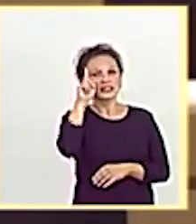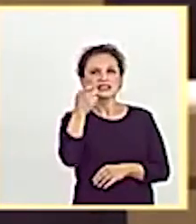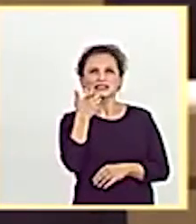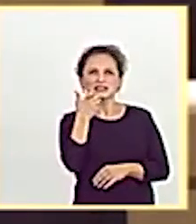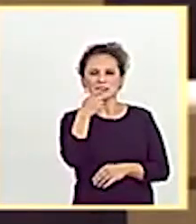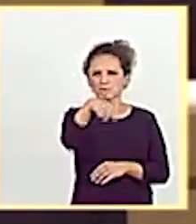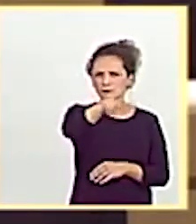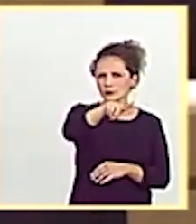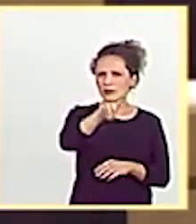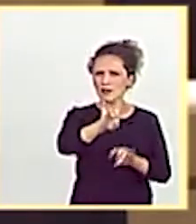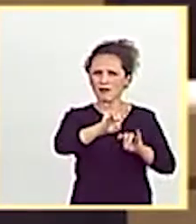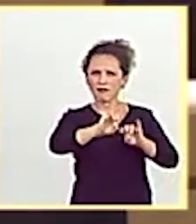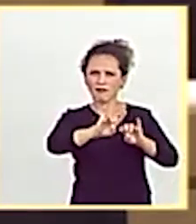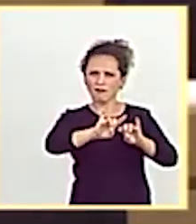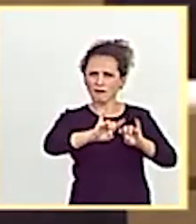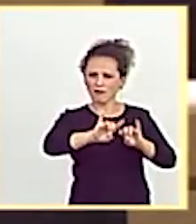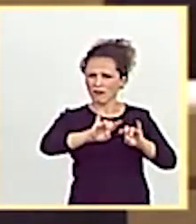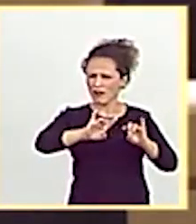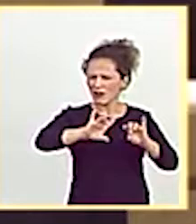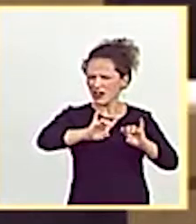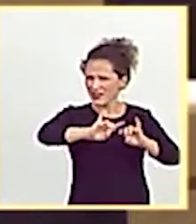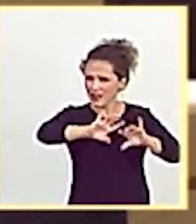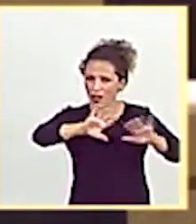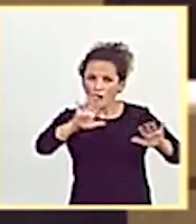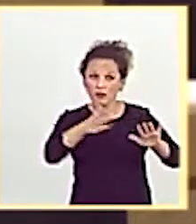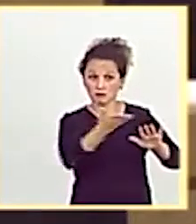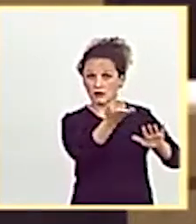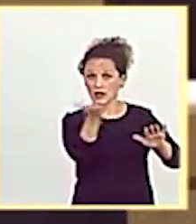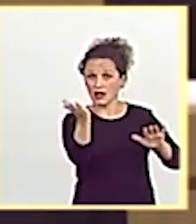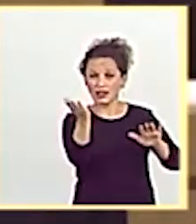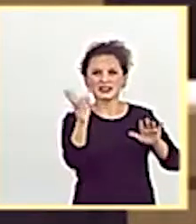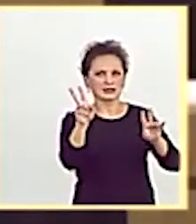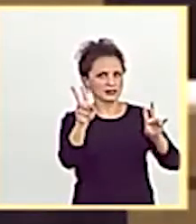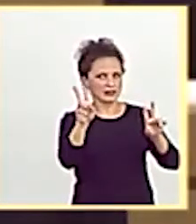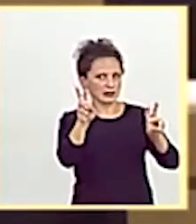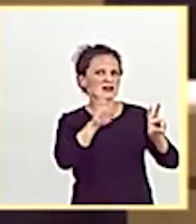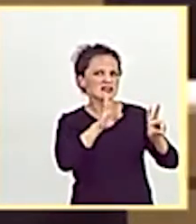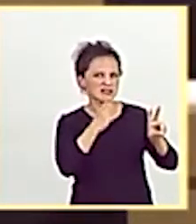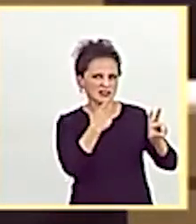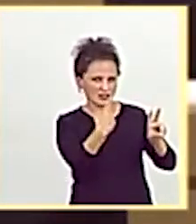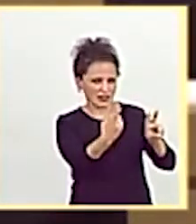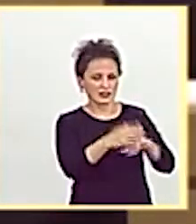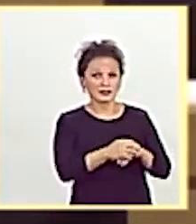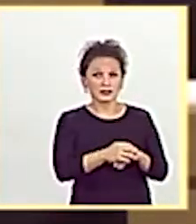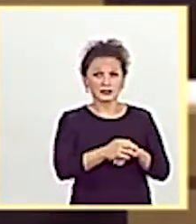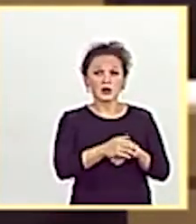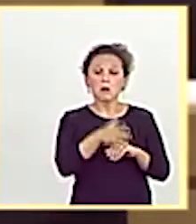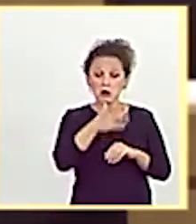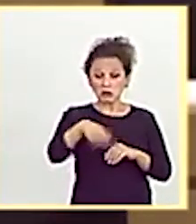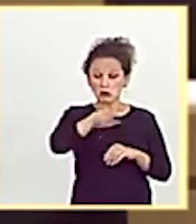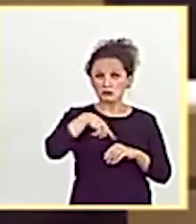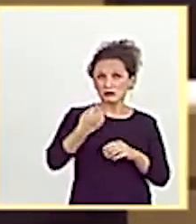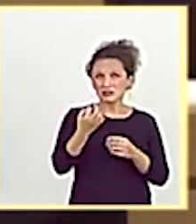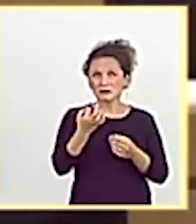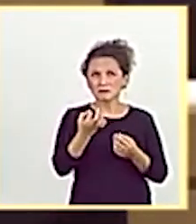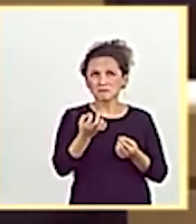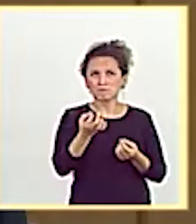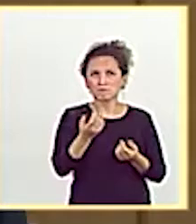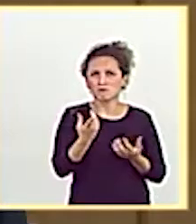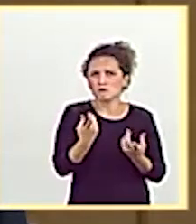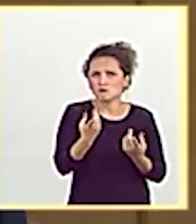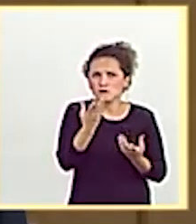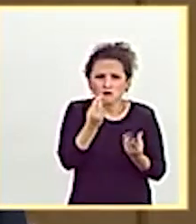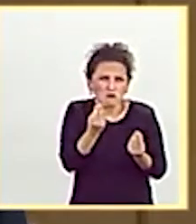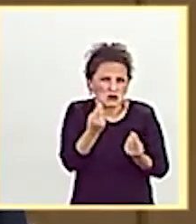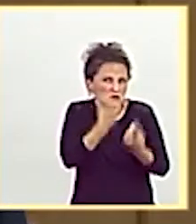claro, al resto de la Cámara a lo que se refería. Nosotros necesitábamos poco detalle porque sabemos